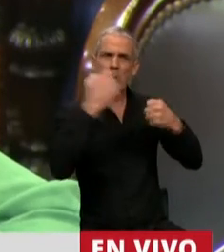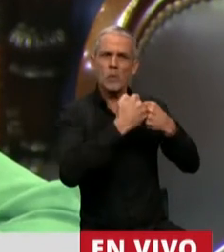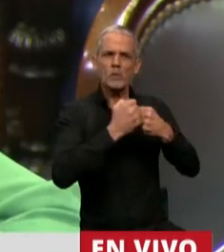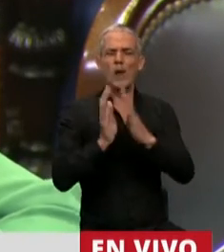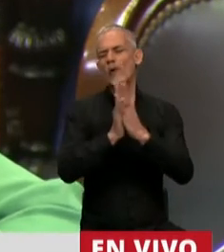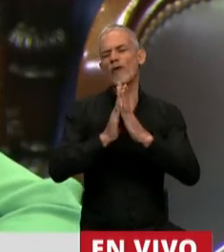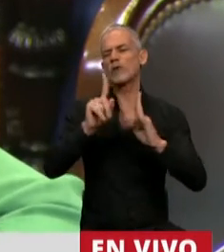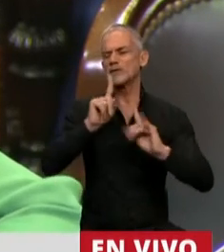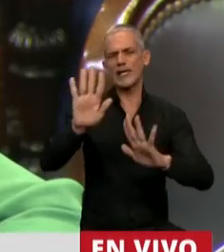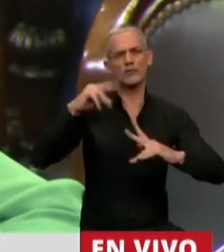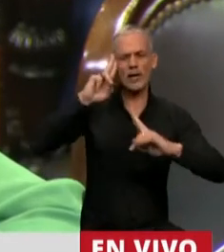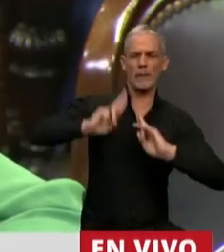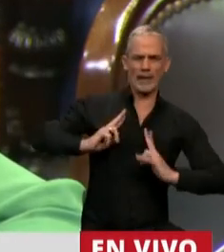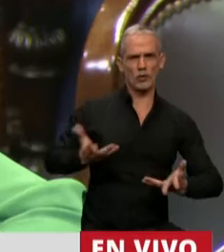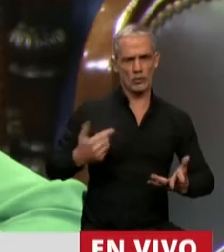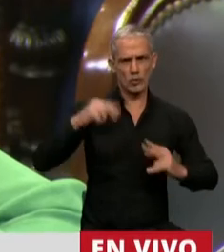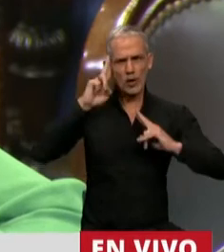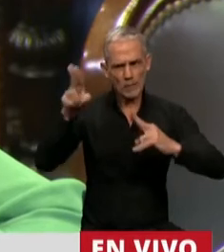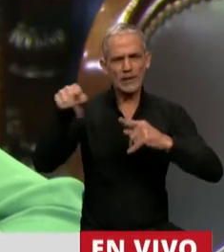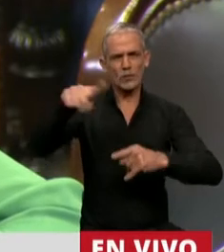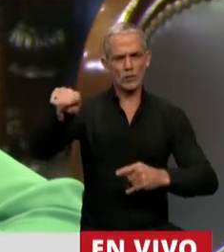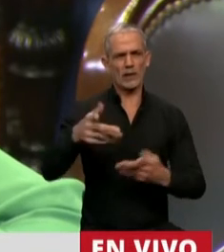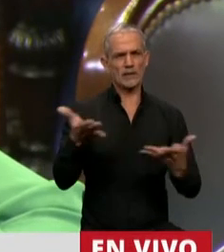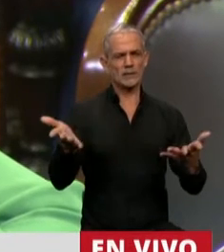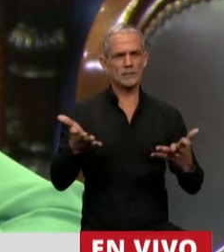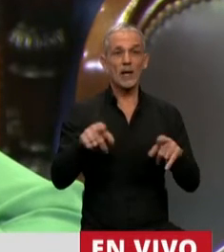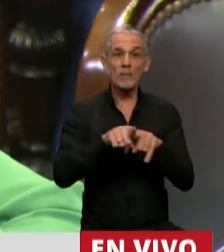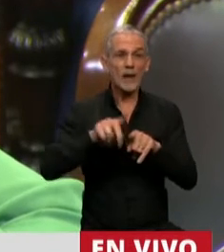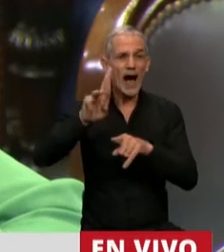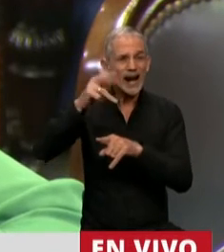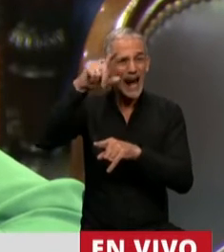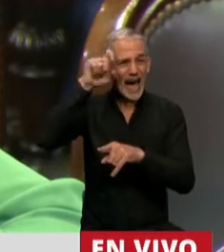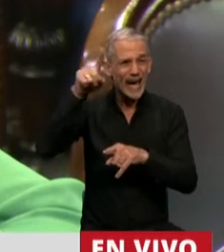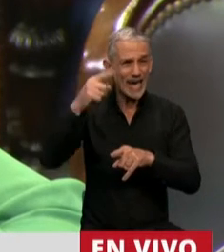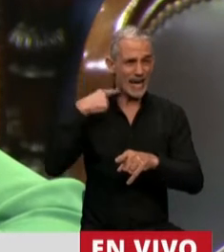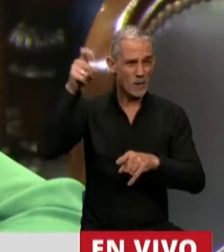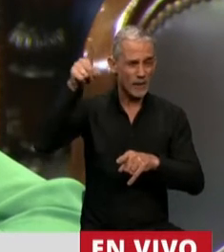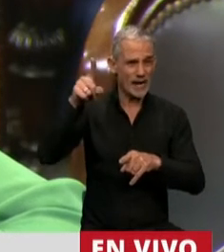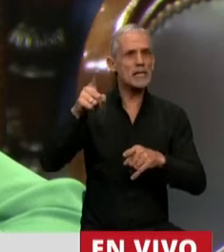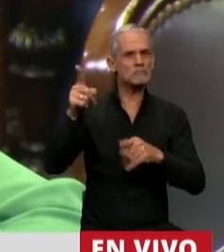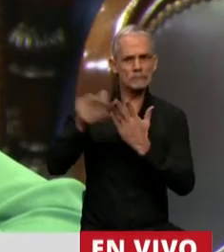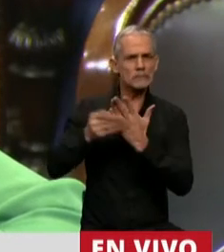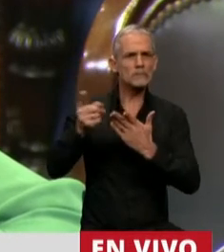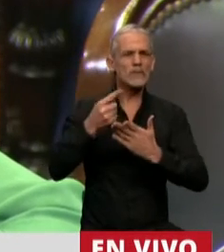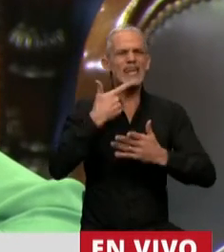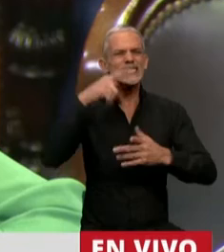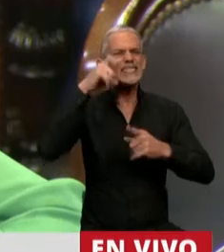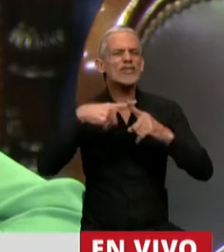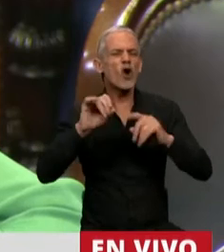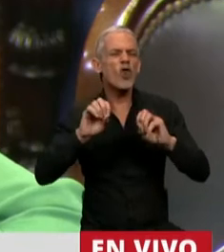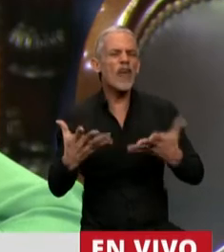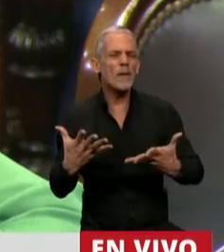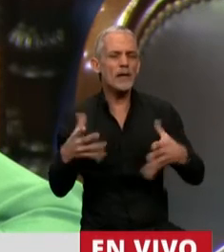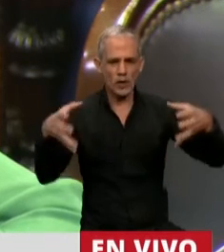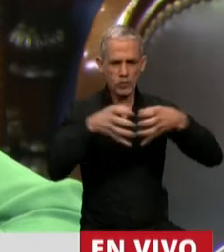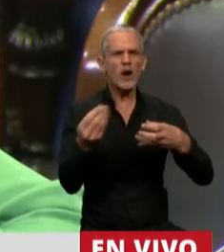escucho. Les pido que hagan lo mismo. La misma RAE también define como sexo débil al conjunto